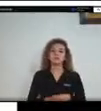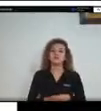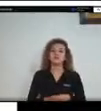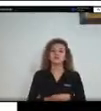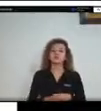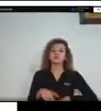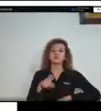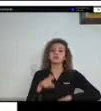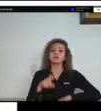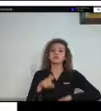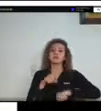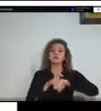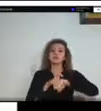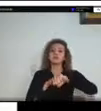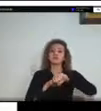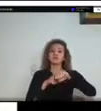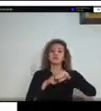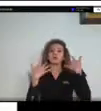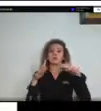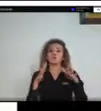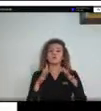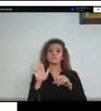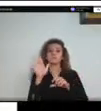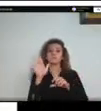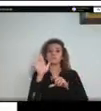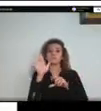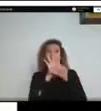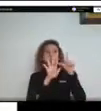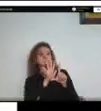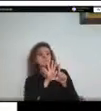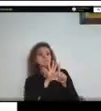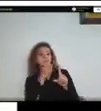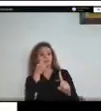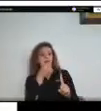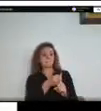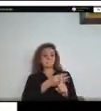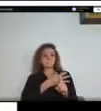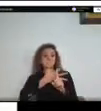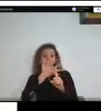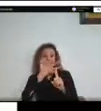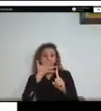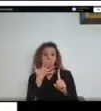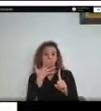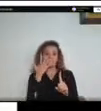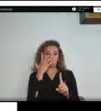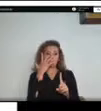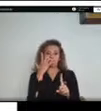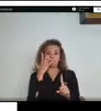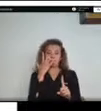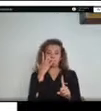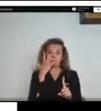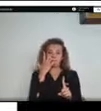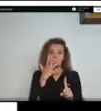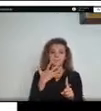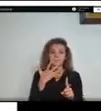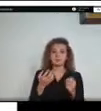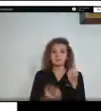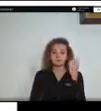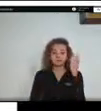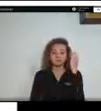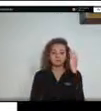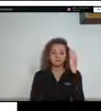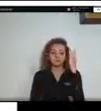tenido mayor impacto en los incendios forestales y están relacionadas con los focos que veíamos anteriormente. Entonces, los